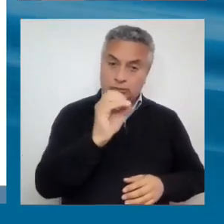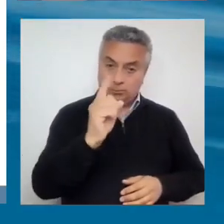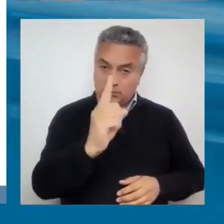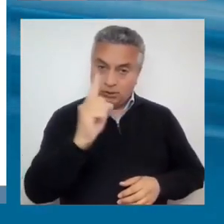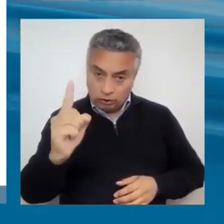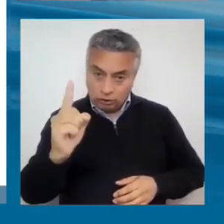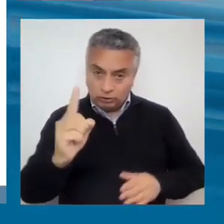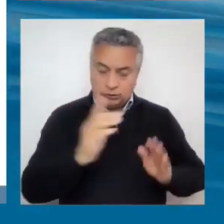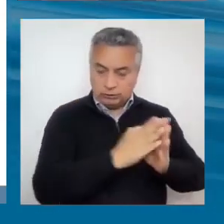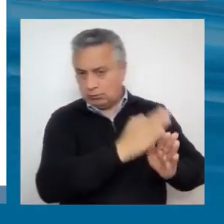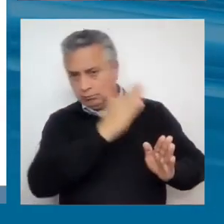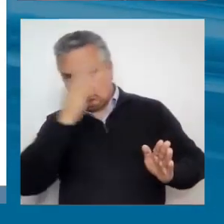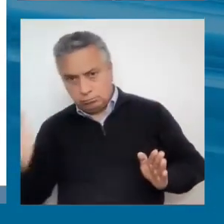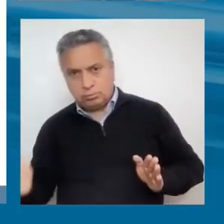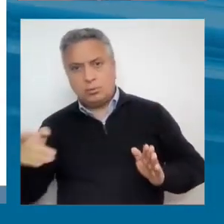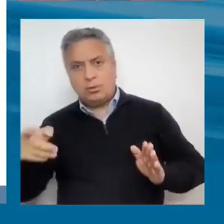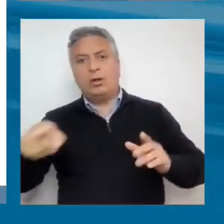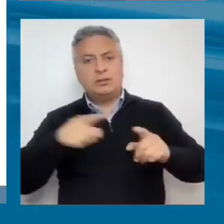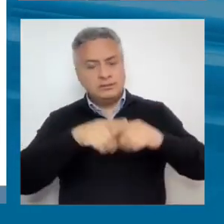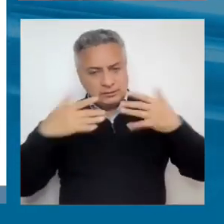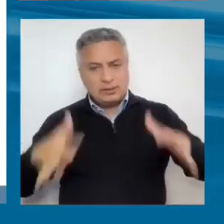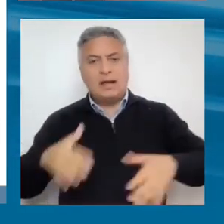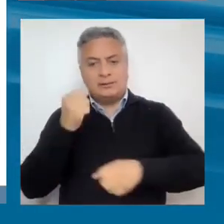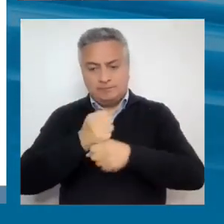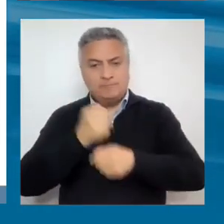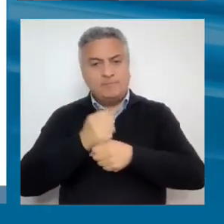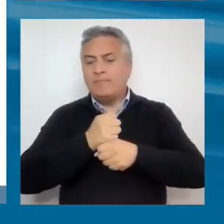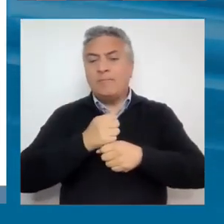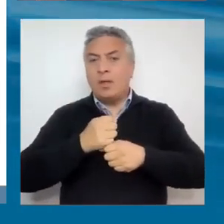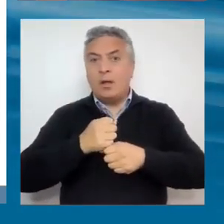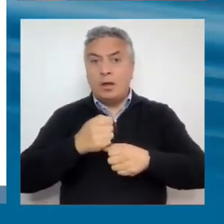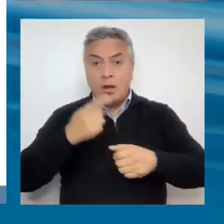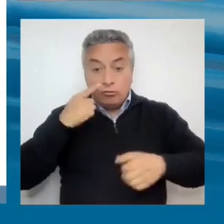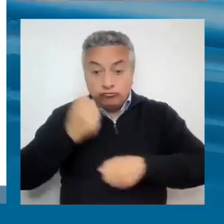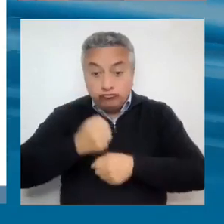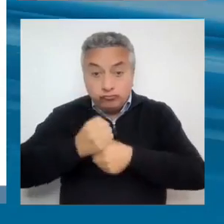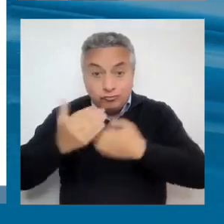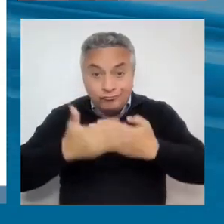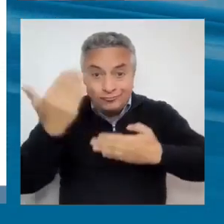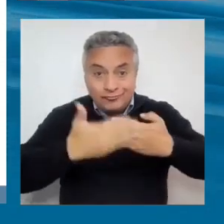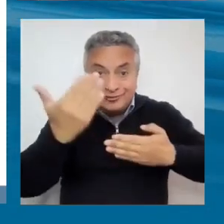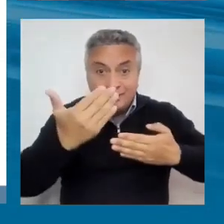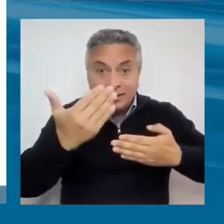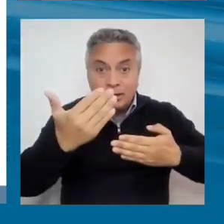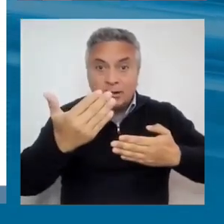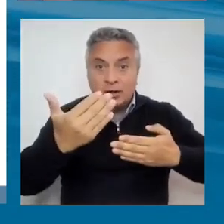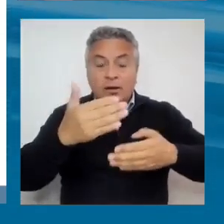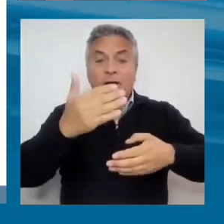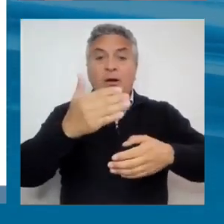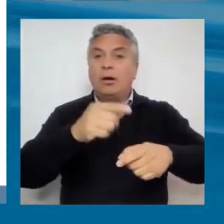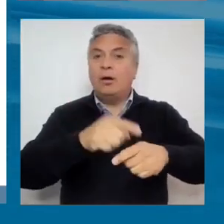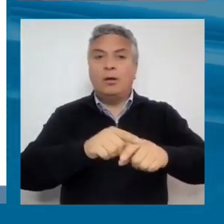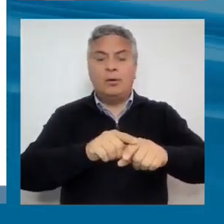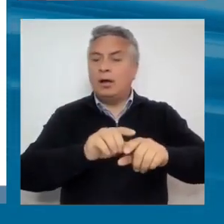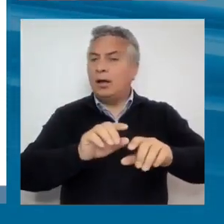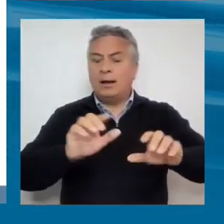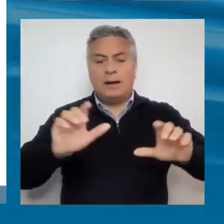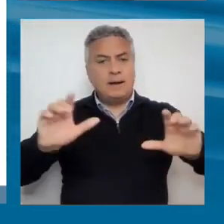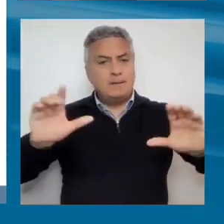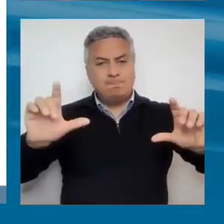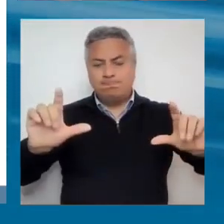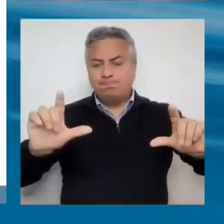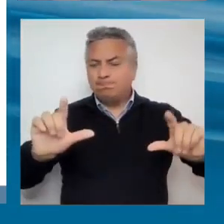promedio de creación de empleo más baja de los últimos 70 años. Por eso es que el crecimiento importa, importa bastante,